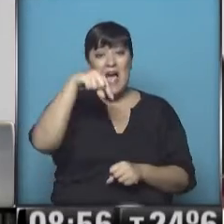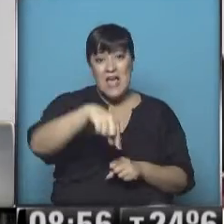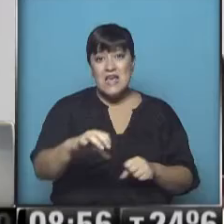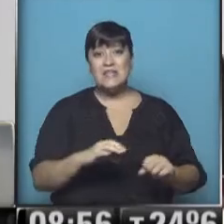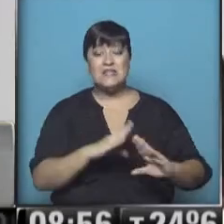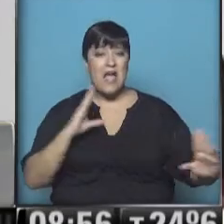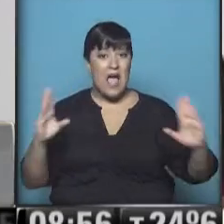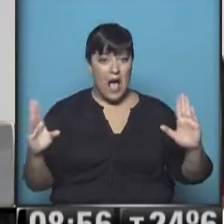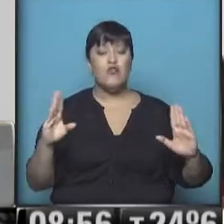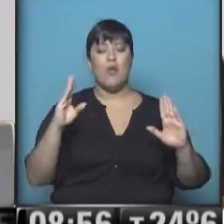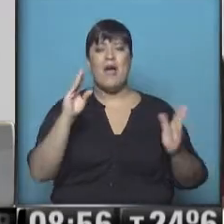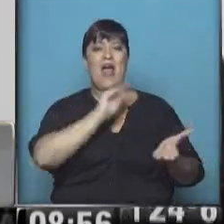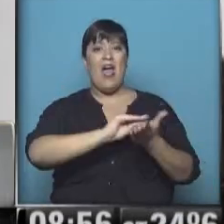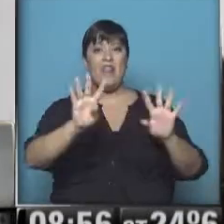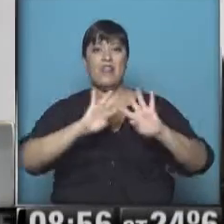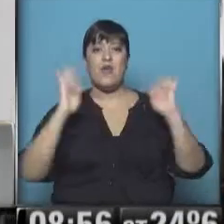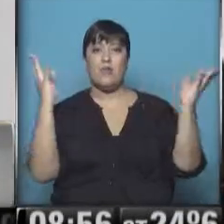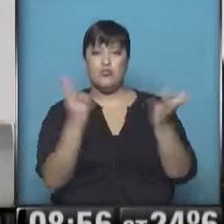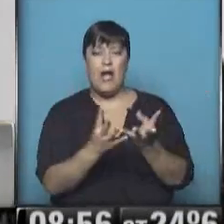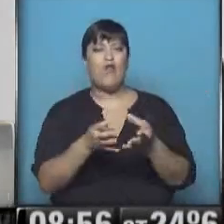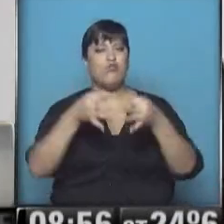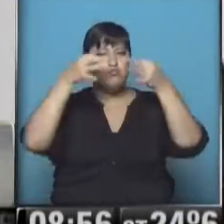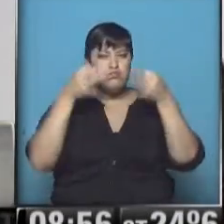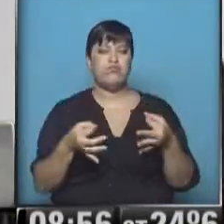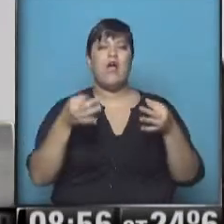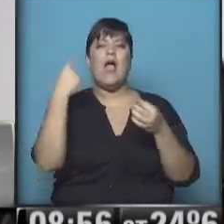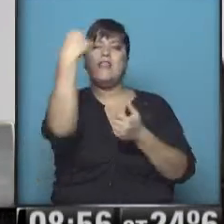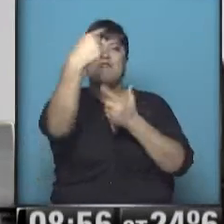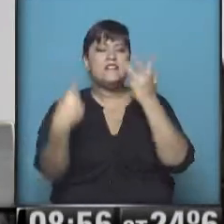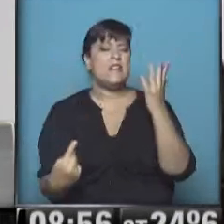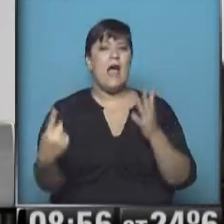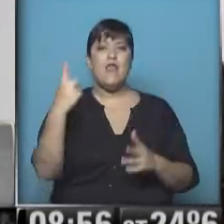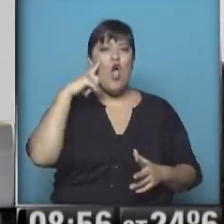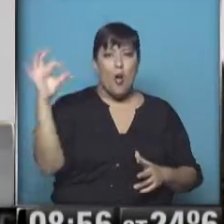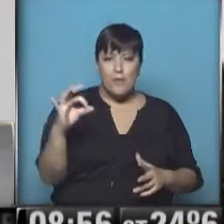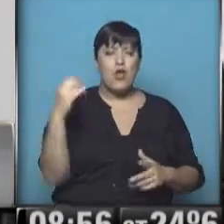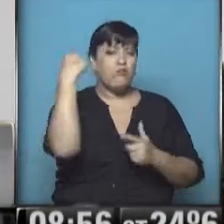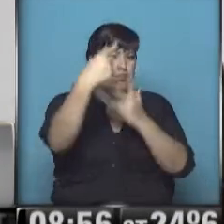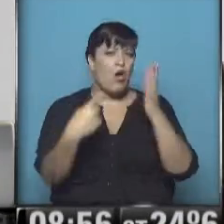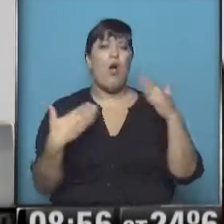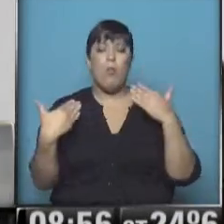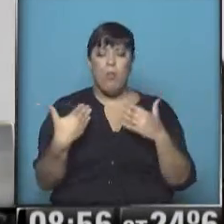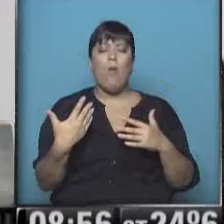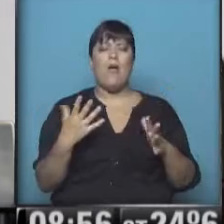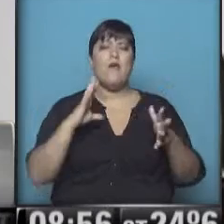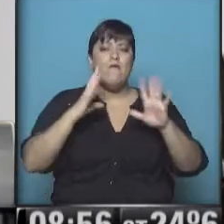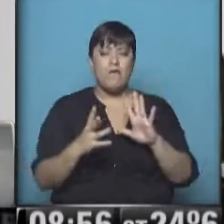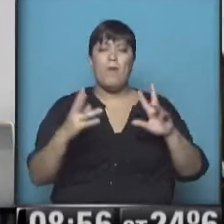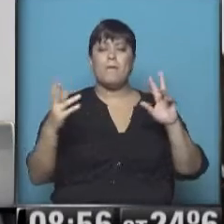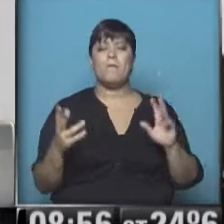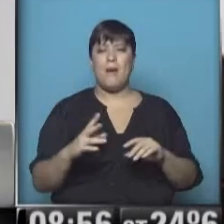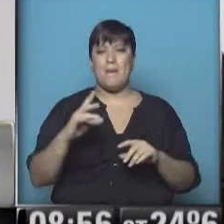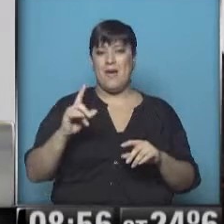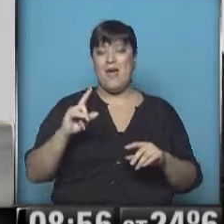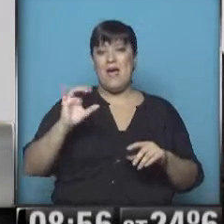donde la Cámara de Diputados institucionalice la diversidad de opinión y podamos cumplir con la cultura del encuentro de cara al 9 de